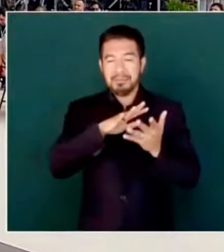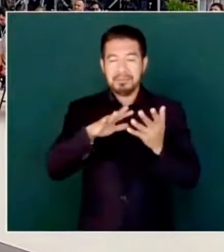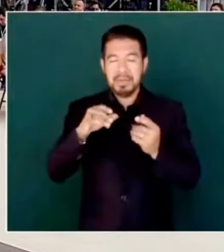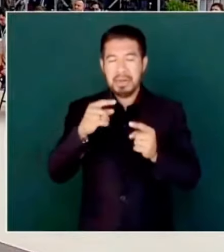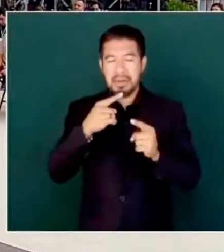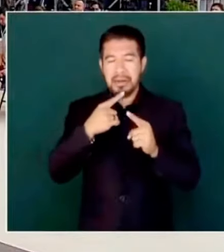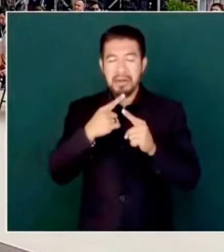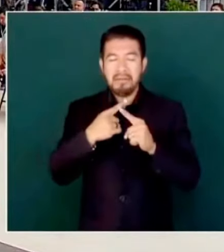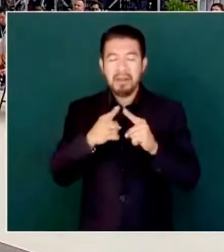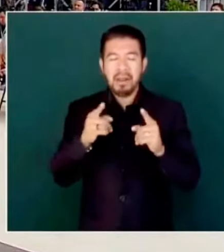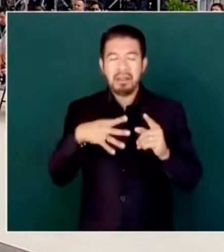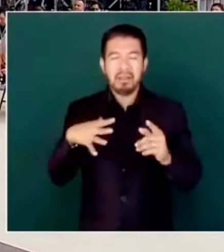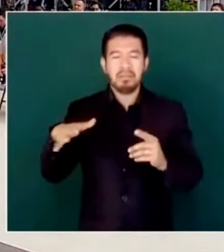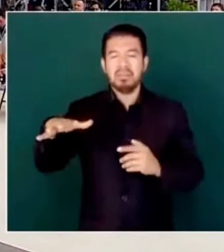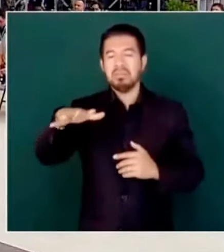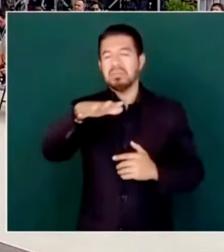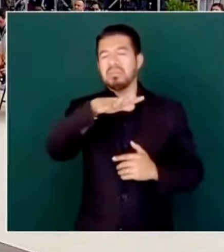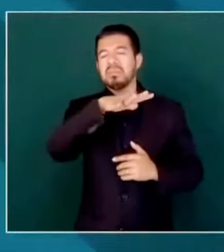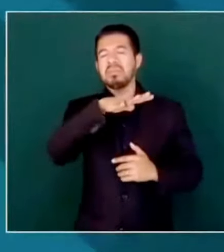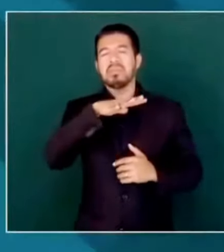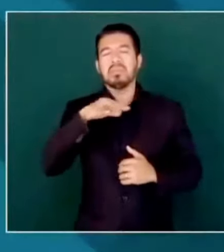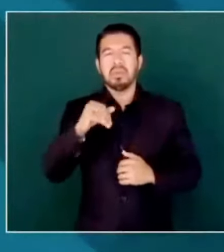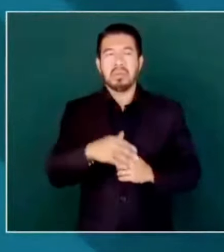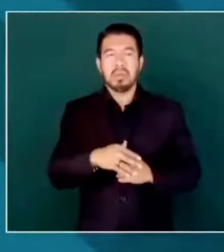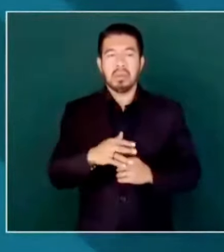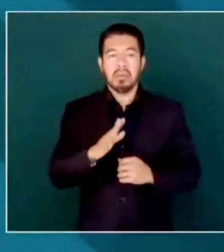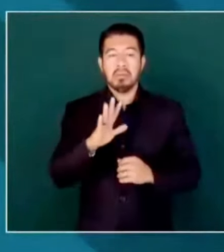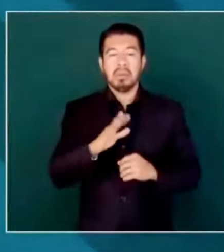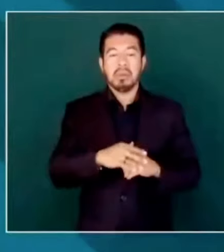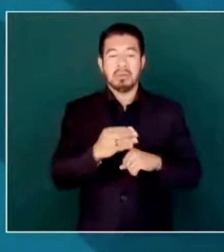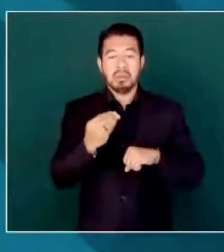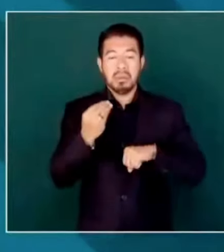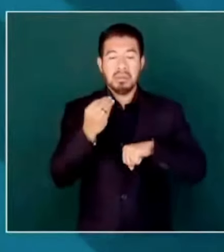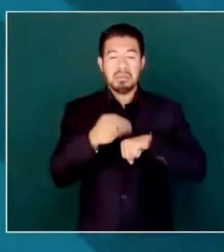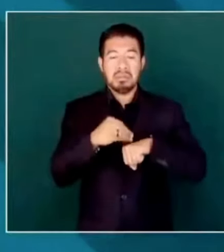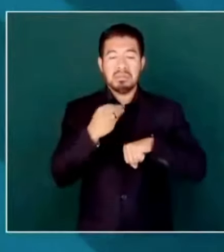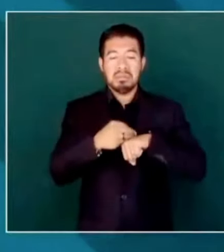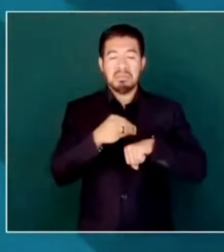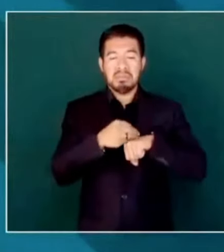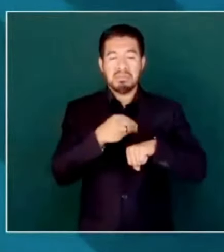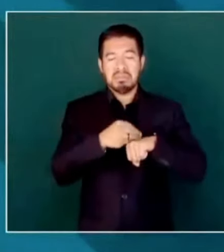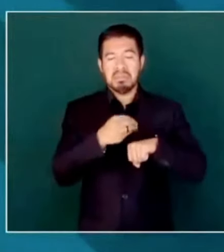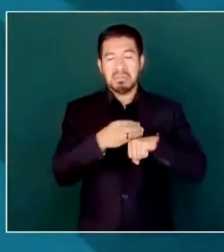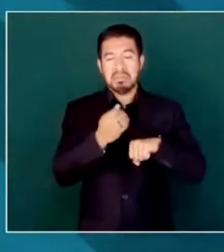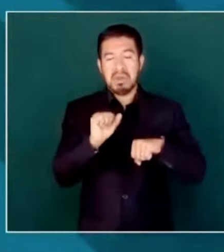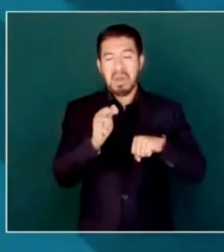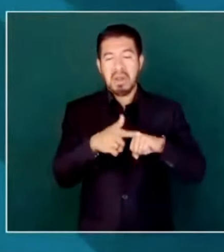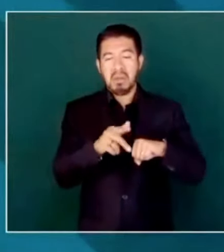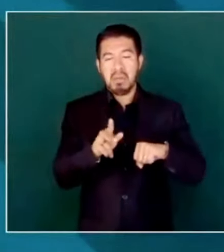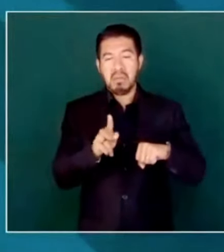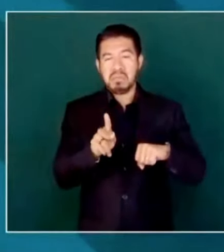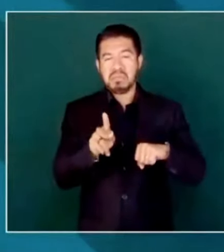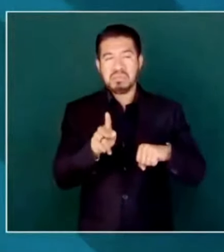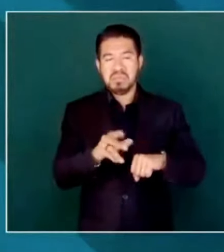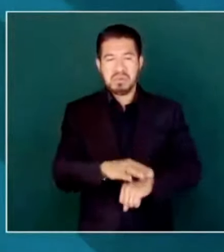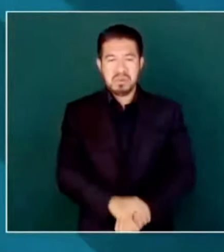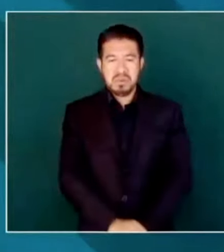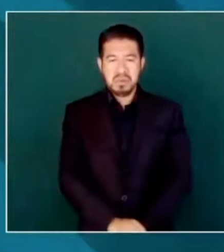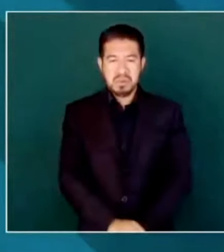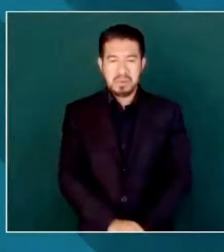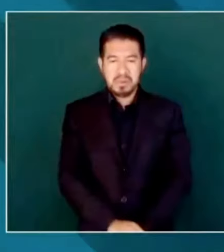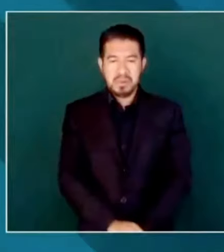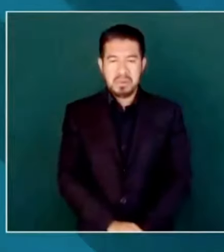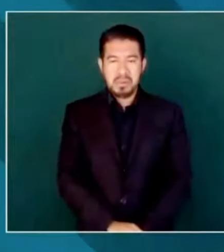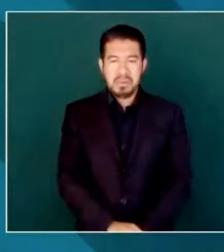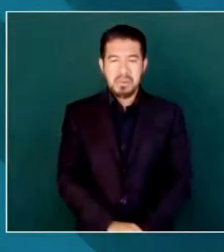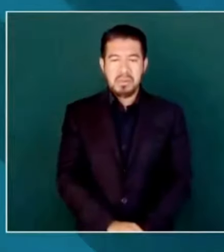veo, por más que quieran artificialmente hablar de